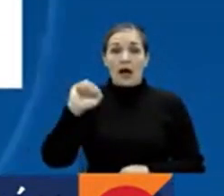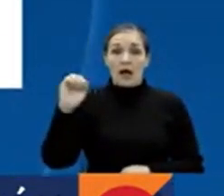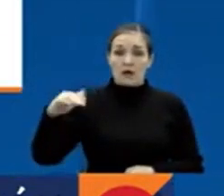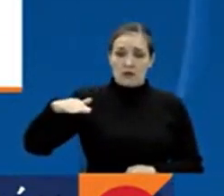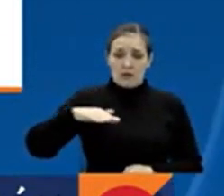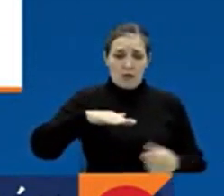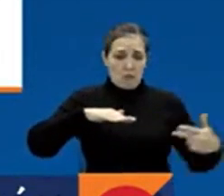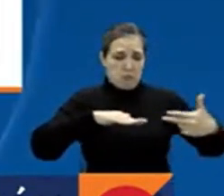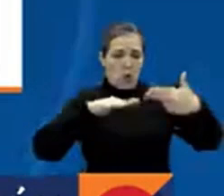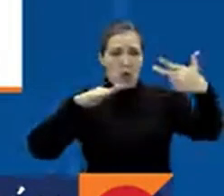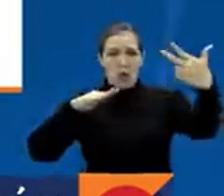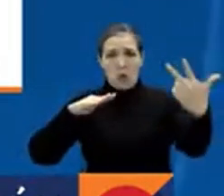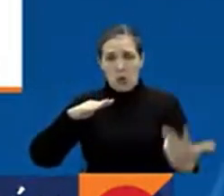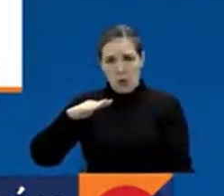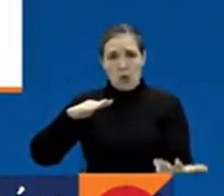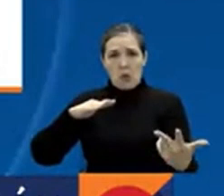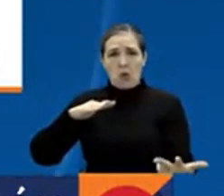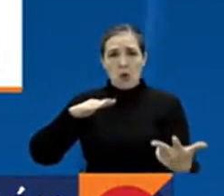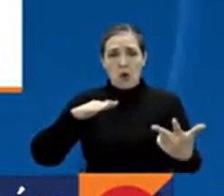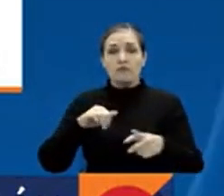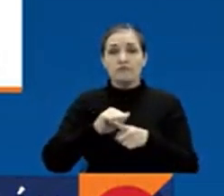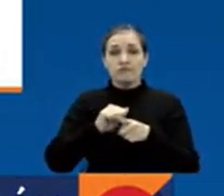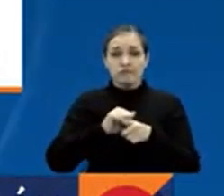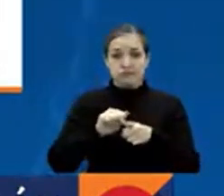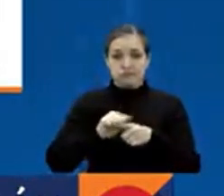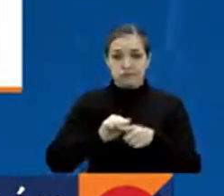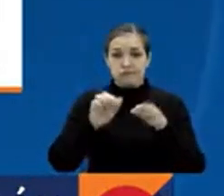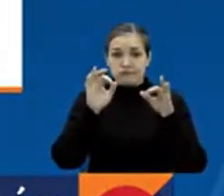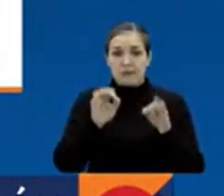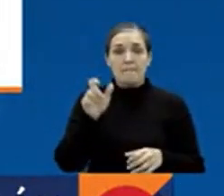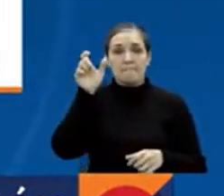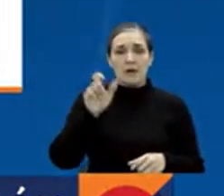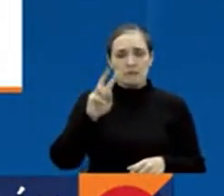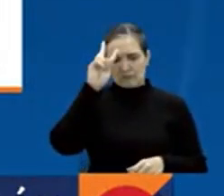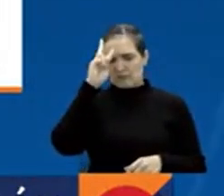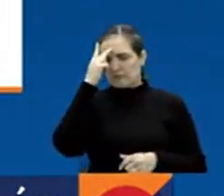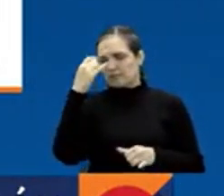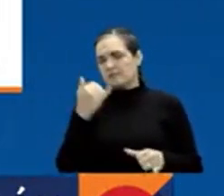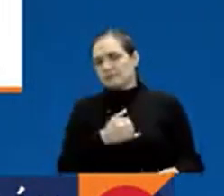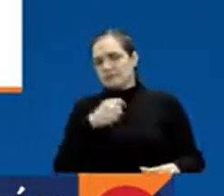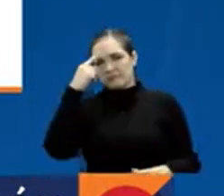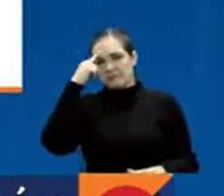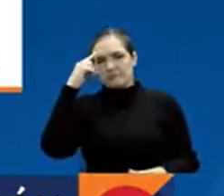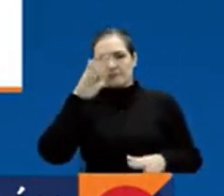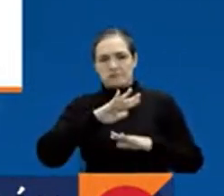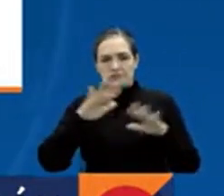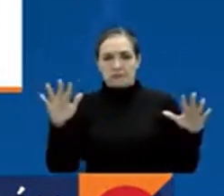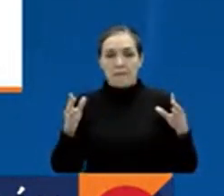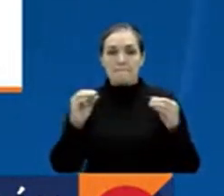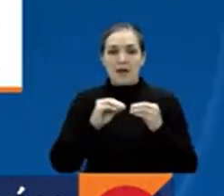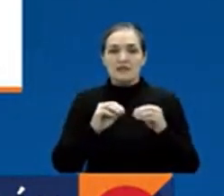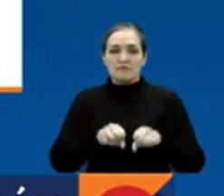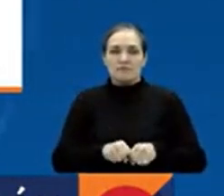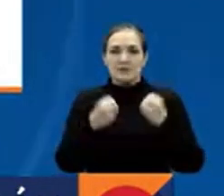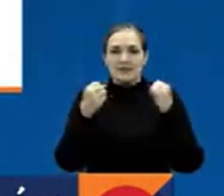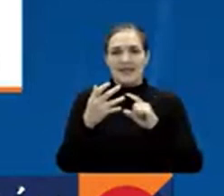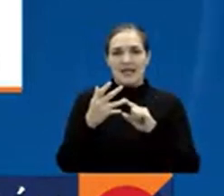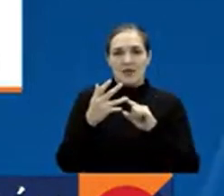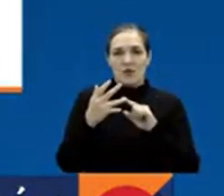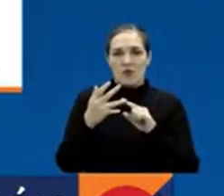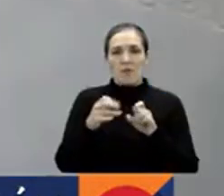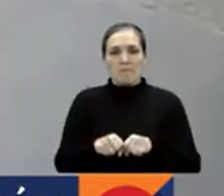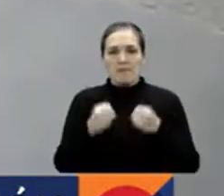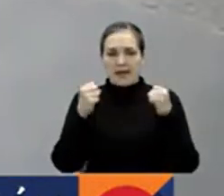atropella al ciclista en medio de un entrenamiento. Tras el choque, el equipo Emirates publicó el dictamen médico en el que declaró que